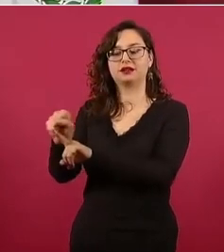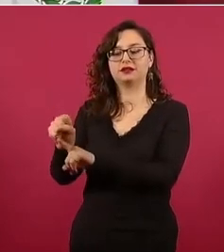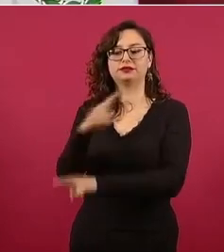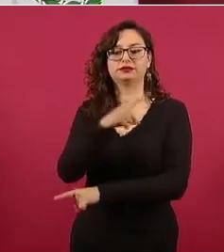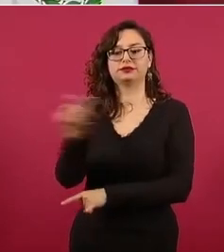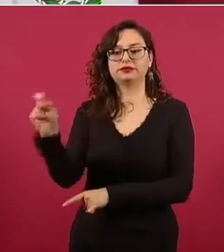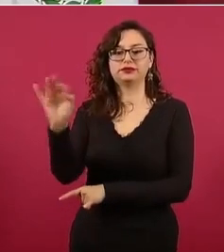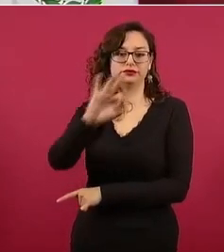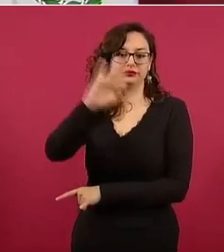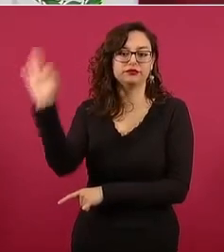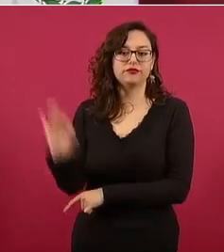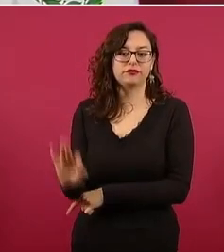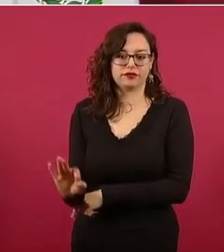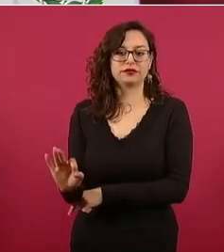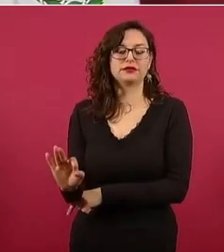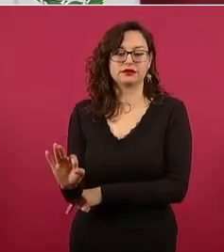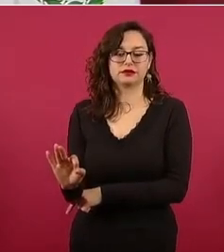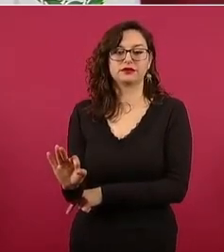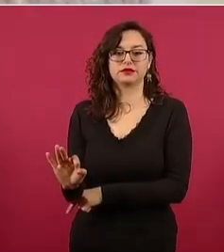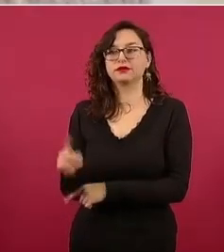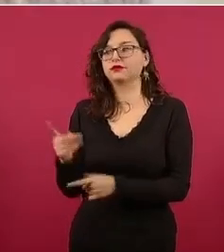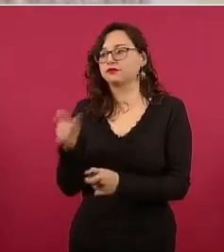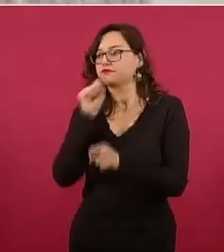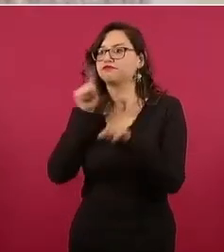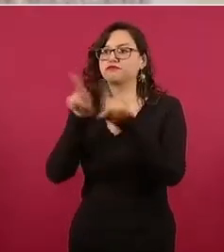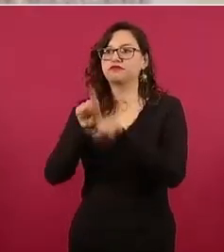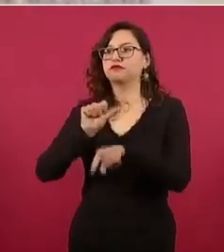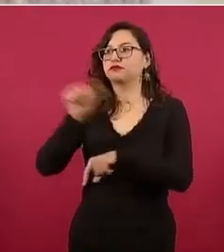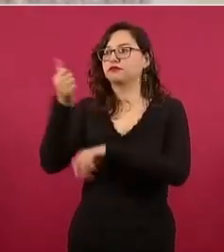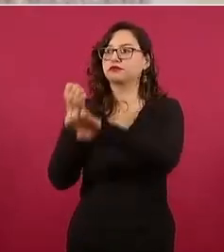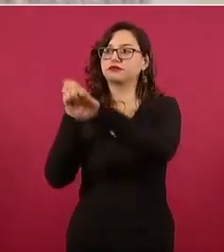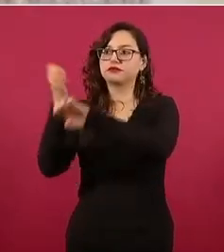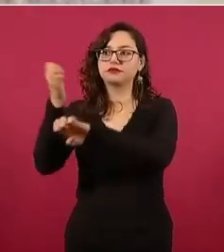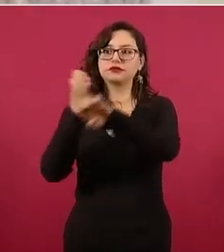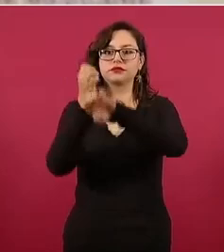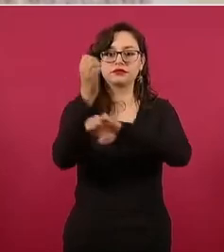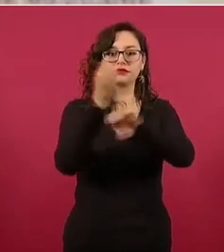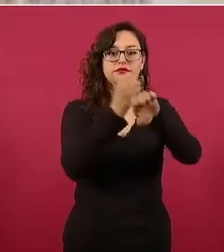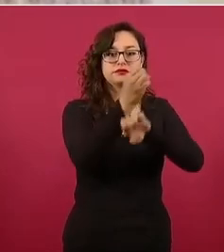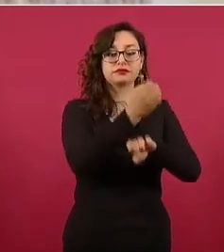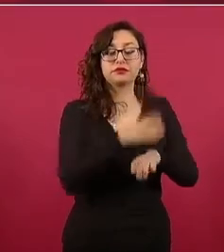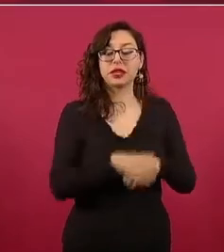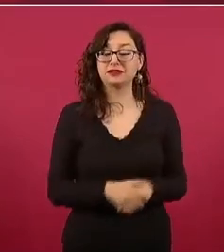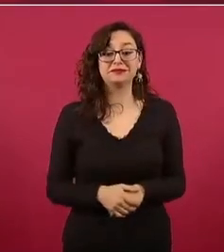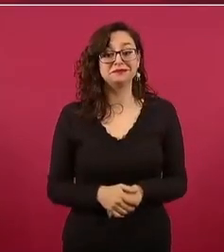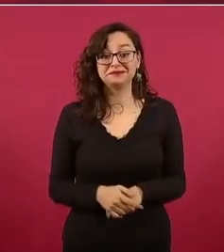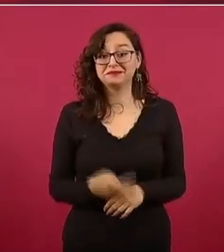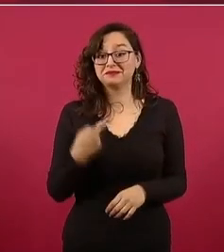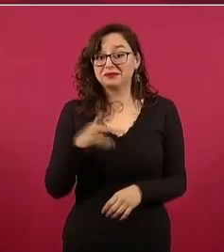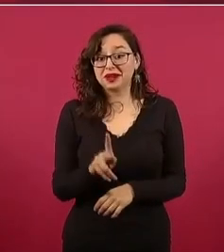cubrir en todos los estados de todas formas no nos va a alcanzar